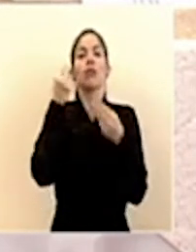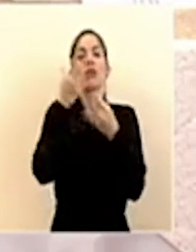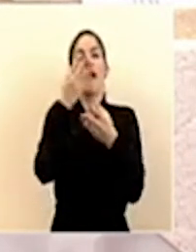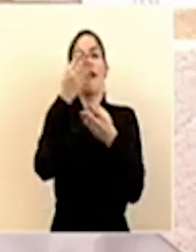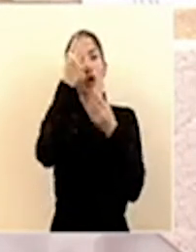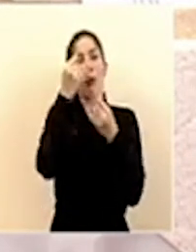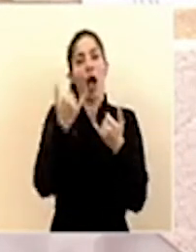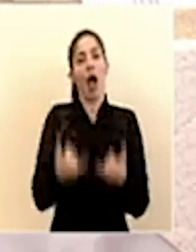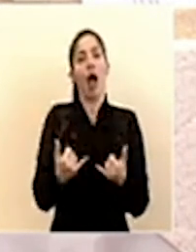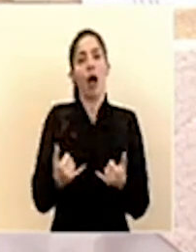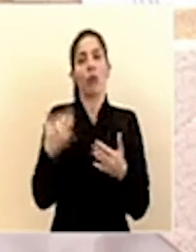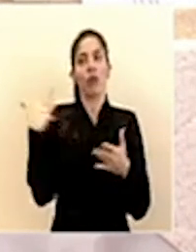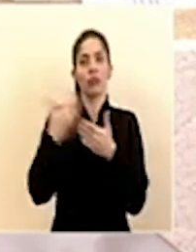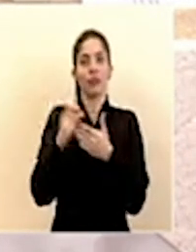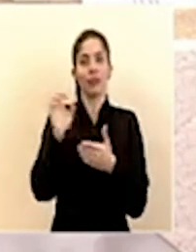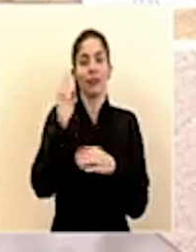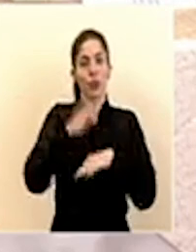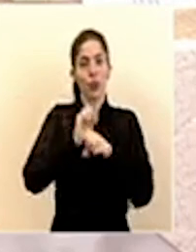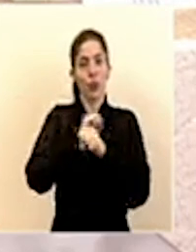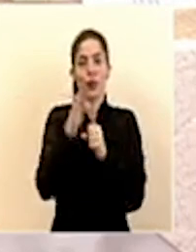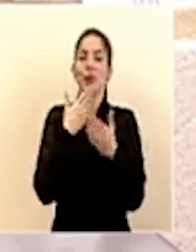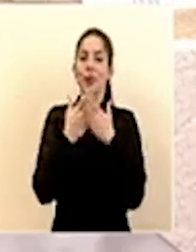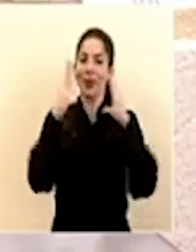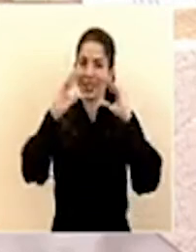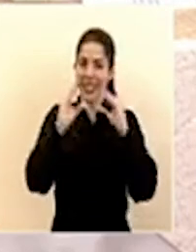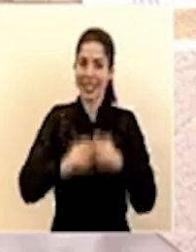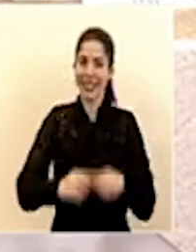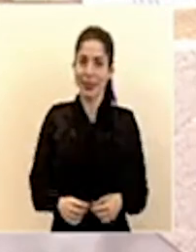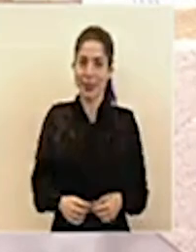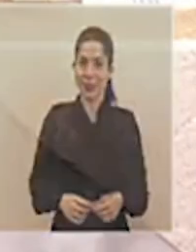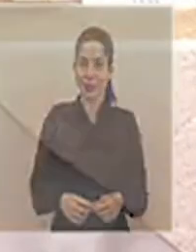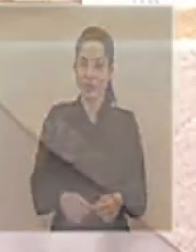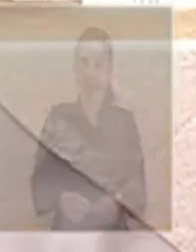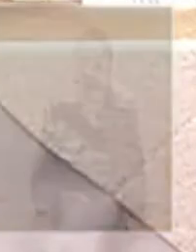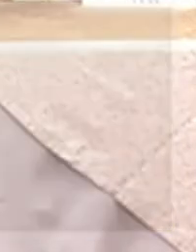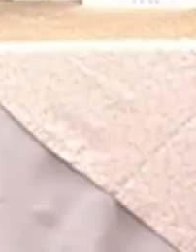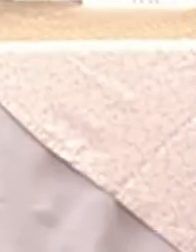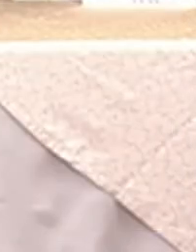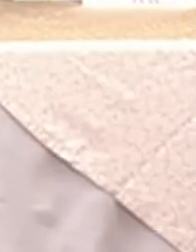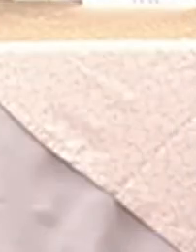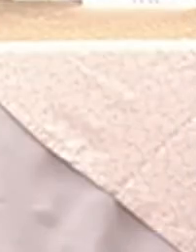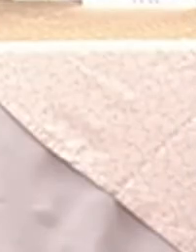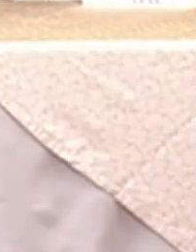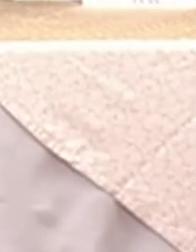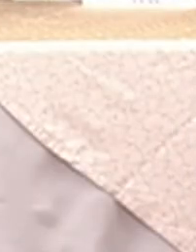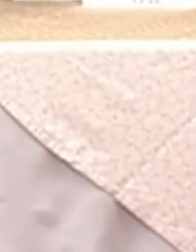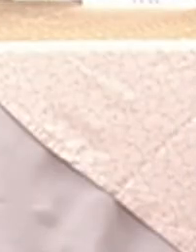la atención de la emergencia por el COVID muy buenas tardes gracias